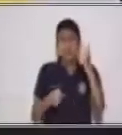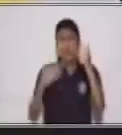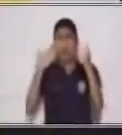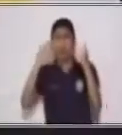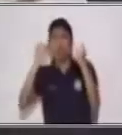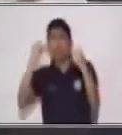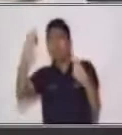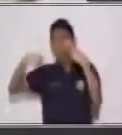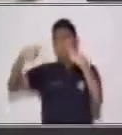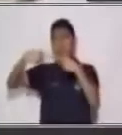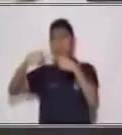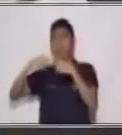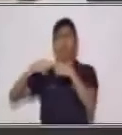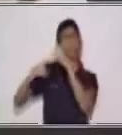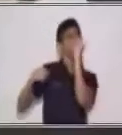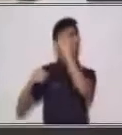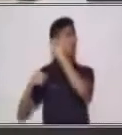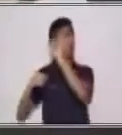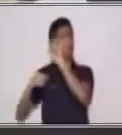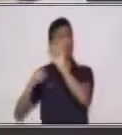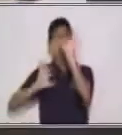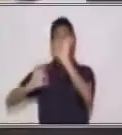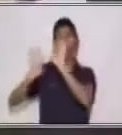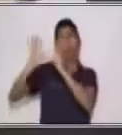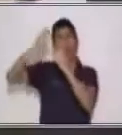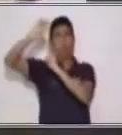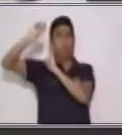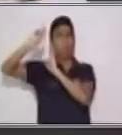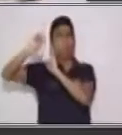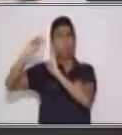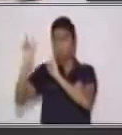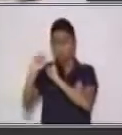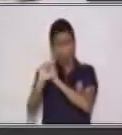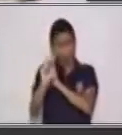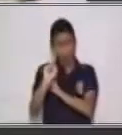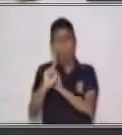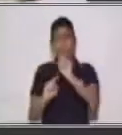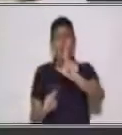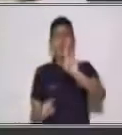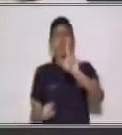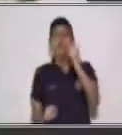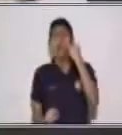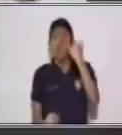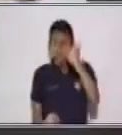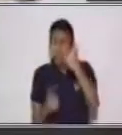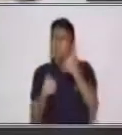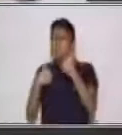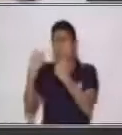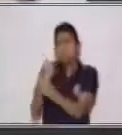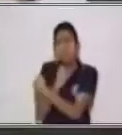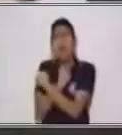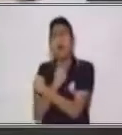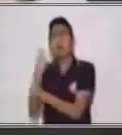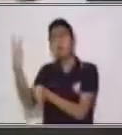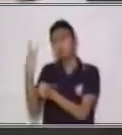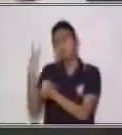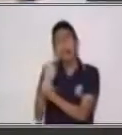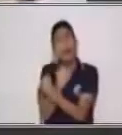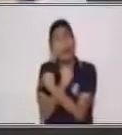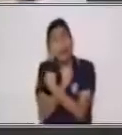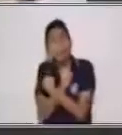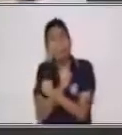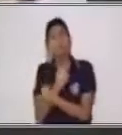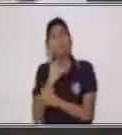abuelo? ¡No! ¡Lucía es muy amorosa con el abuelo y ella también le tiene mucha,